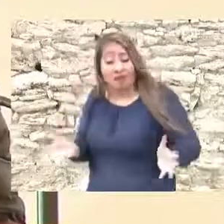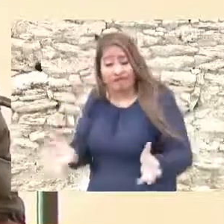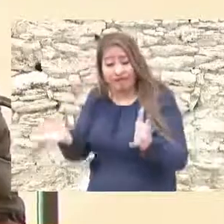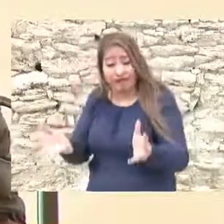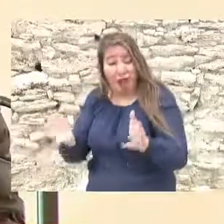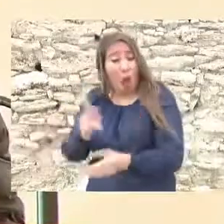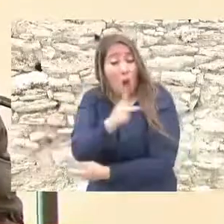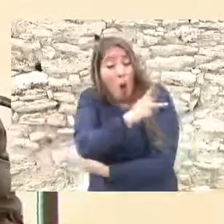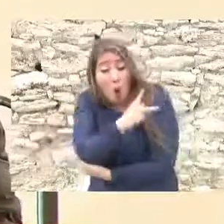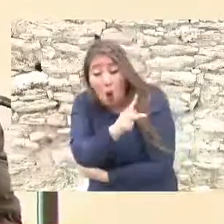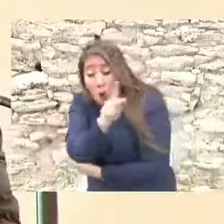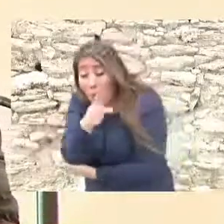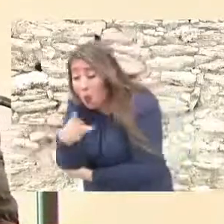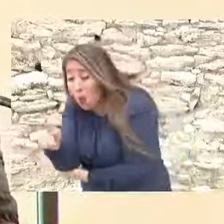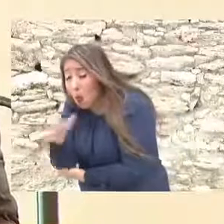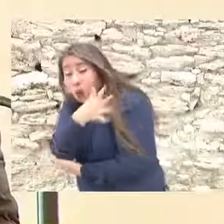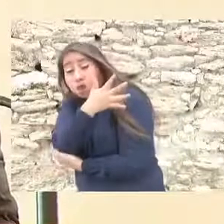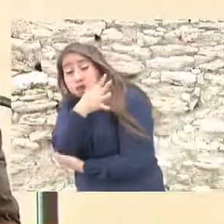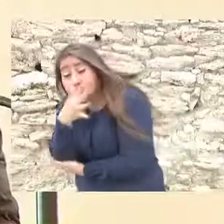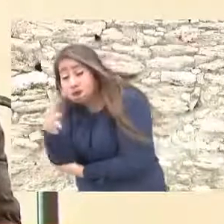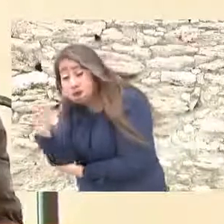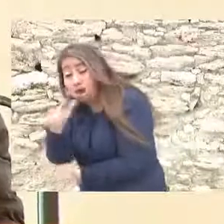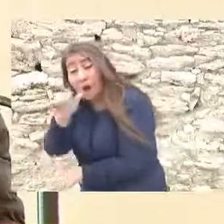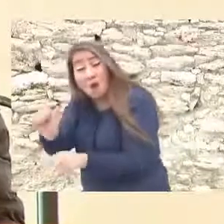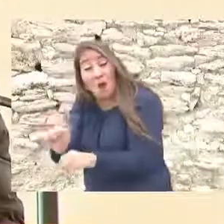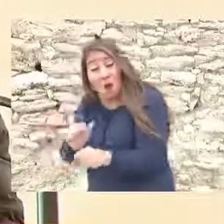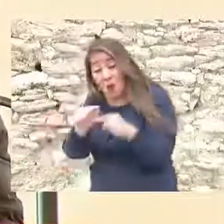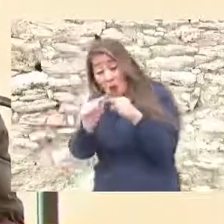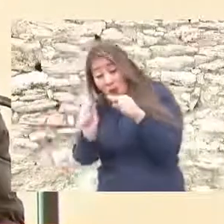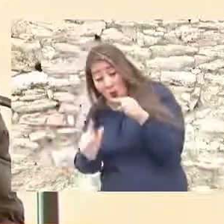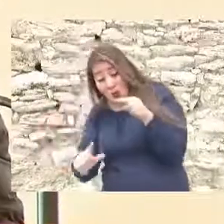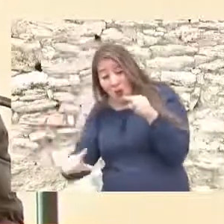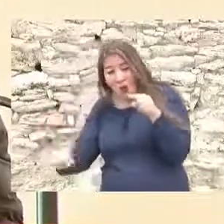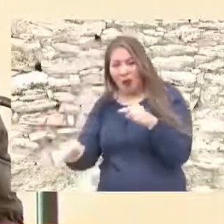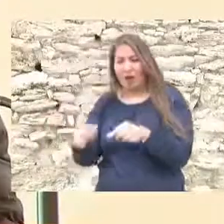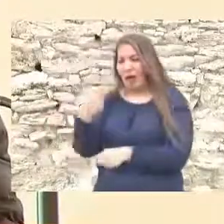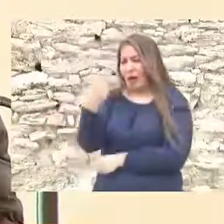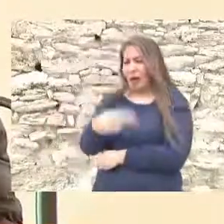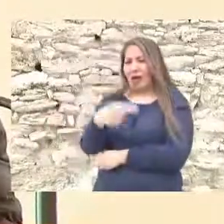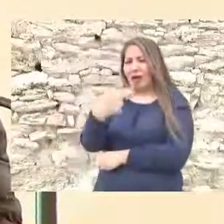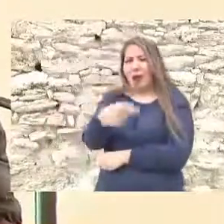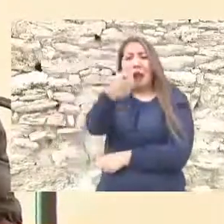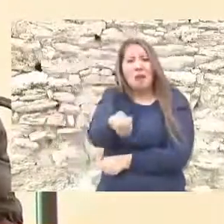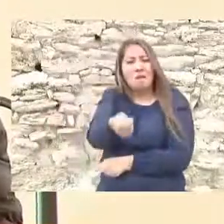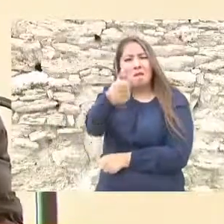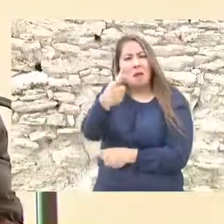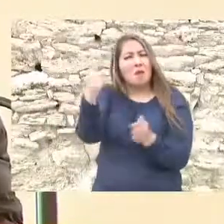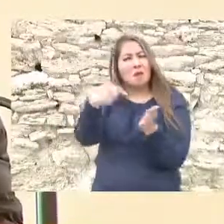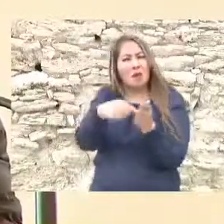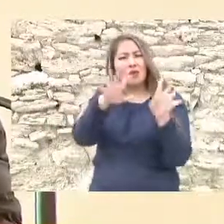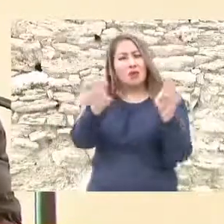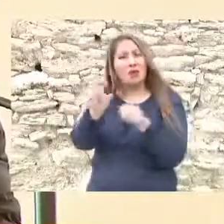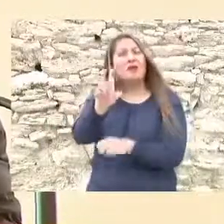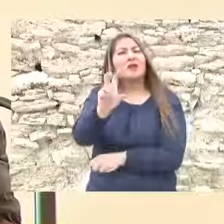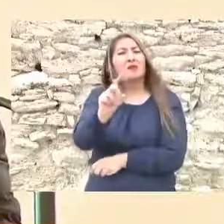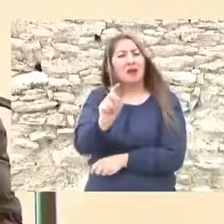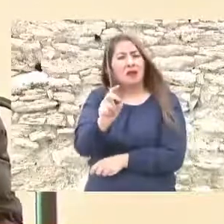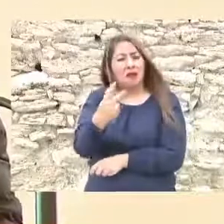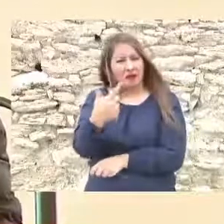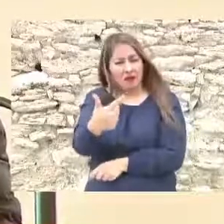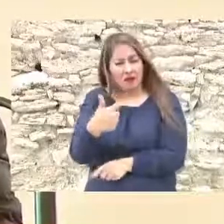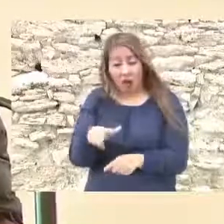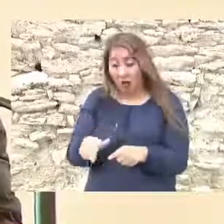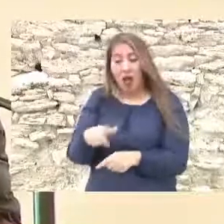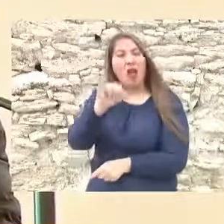parques nacionales. En 1937 él logra nombrar el primer parque nacional el Ixtapopo